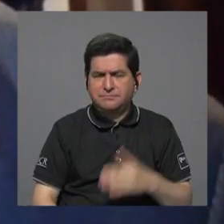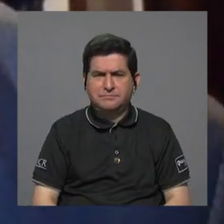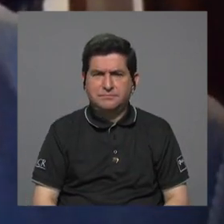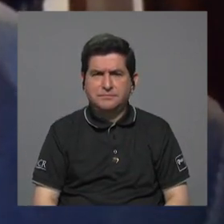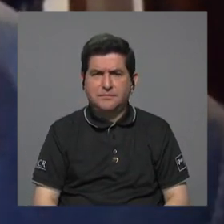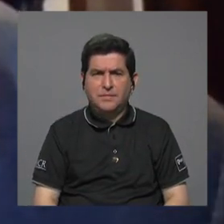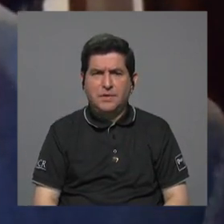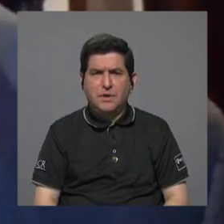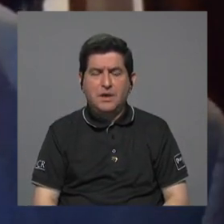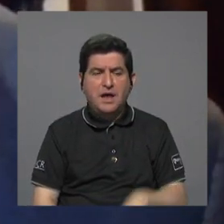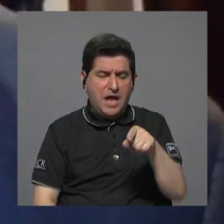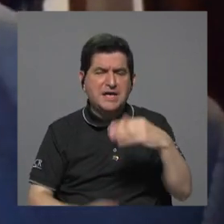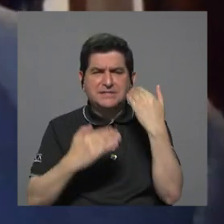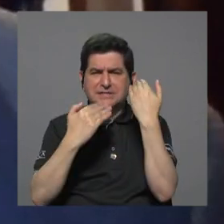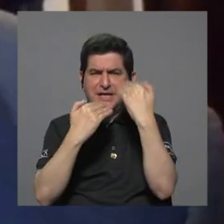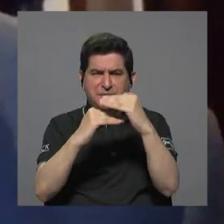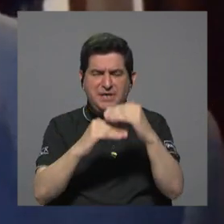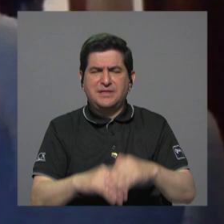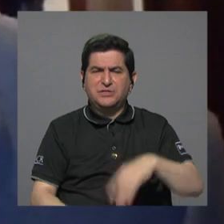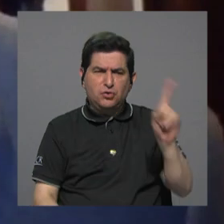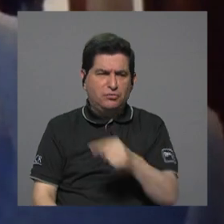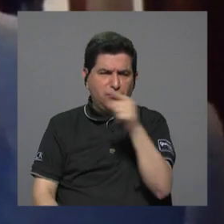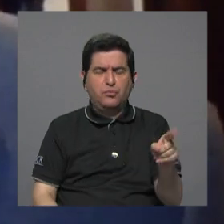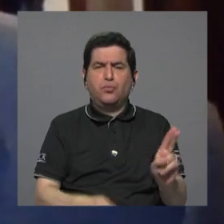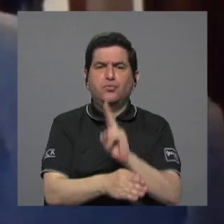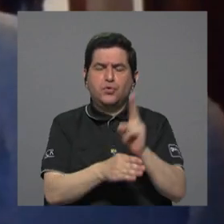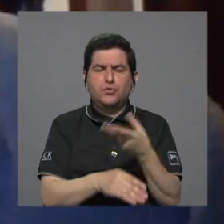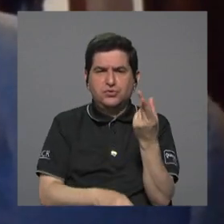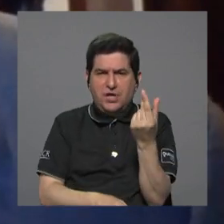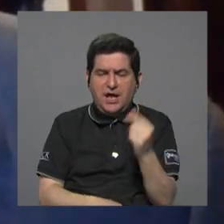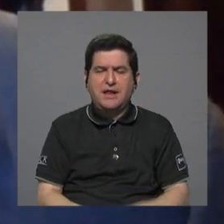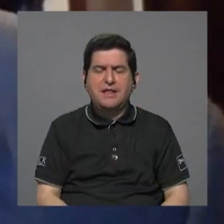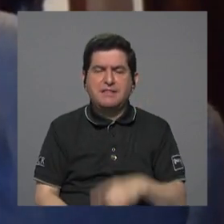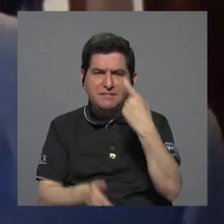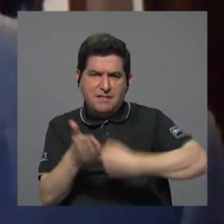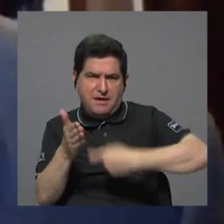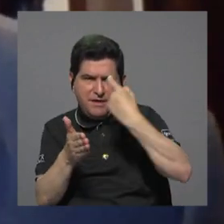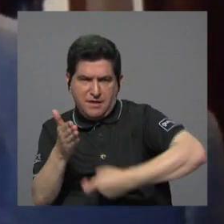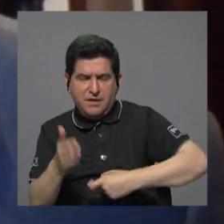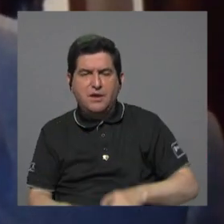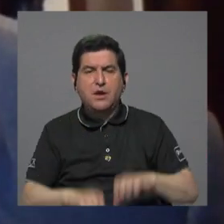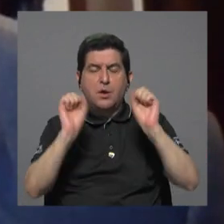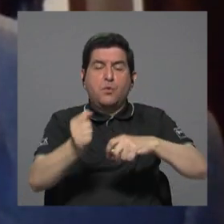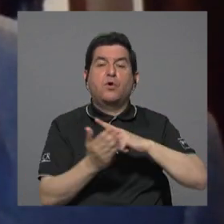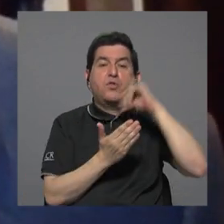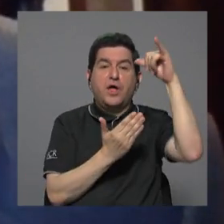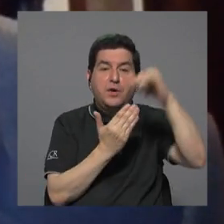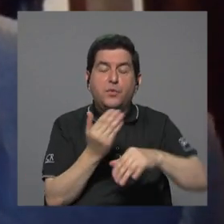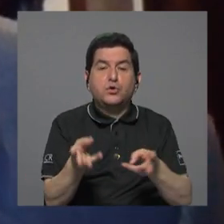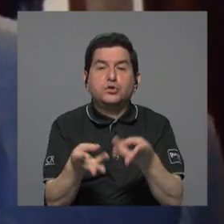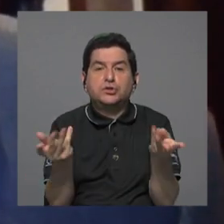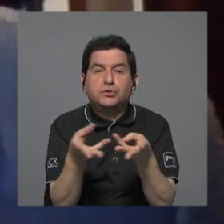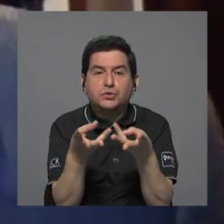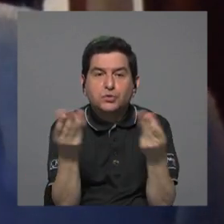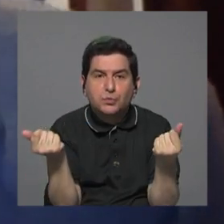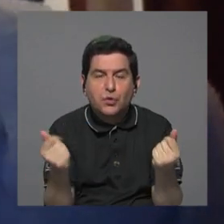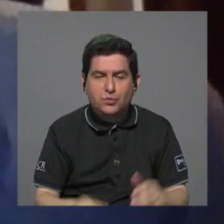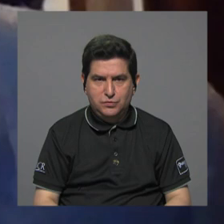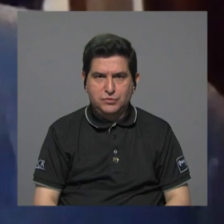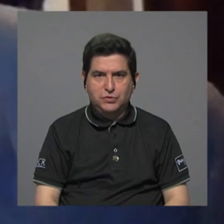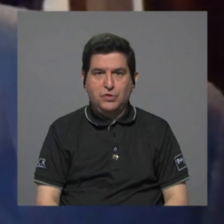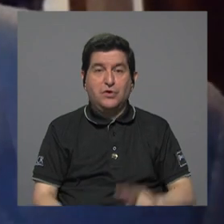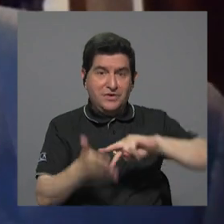inhabilitar esa restricción y que podamos usar los recursos del canon para generar proyectos productivos que